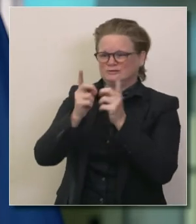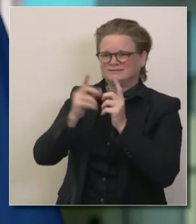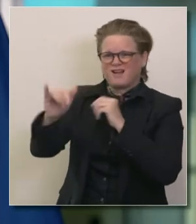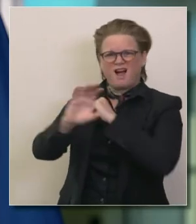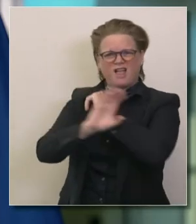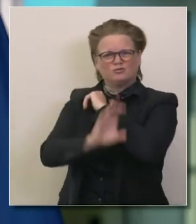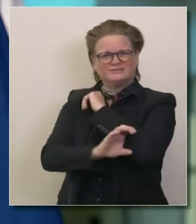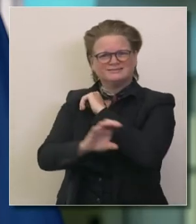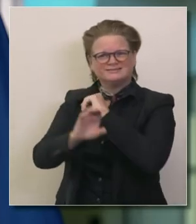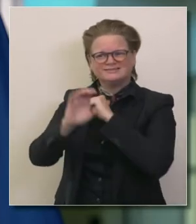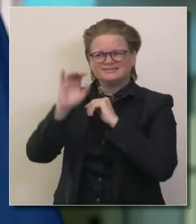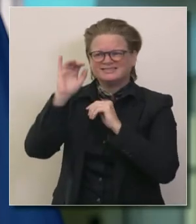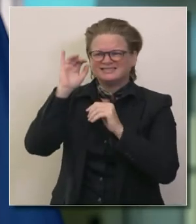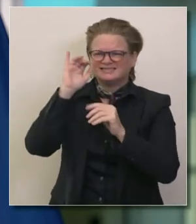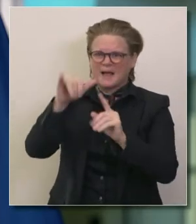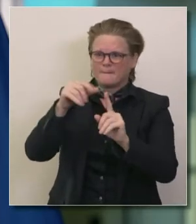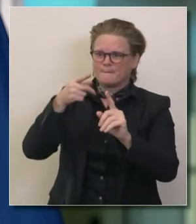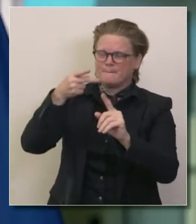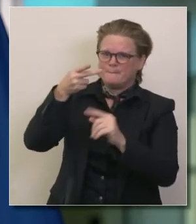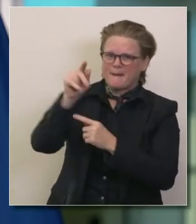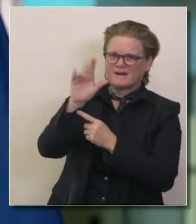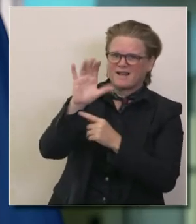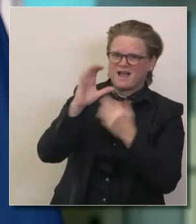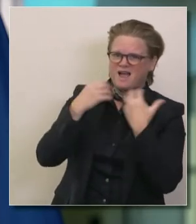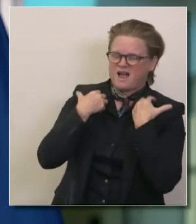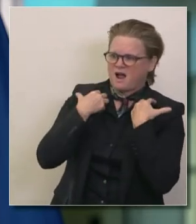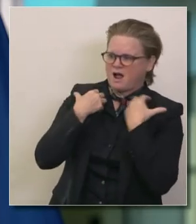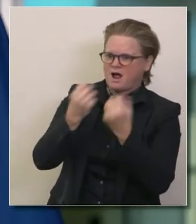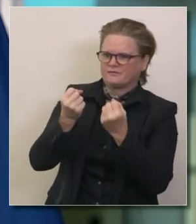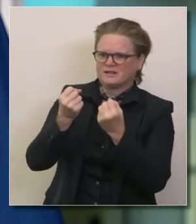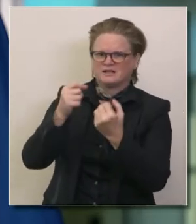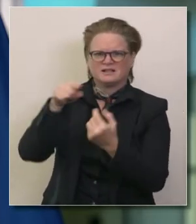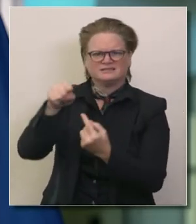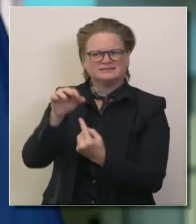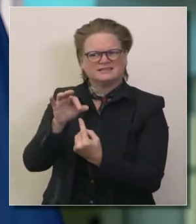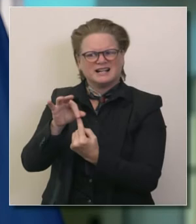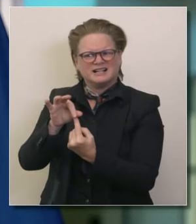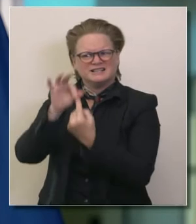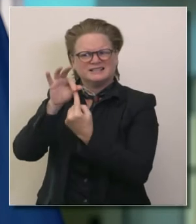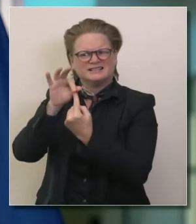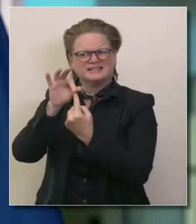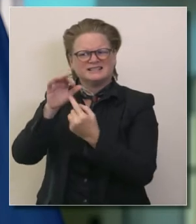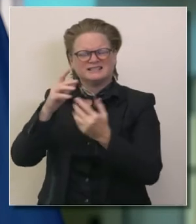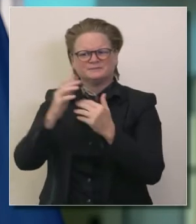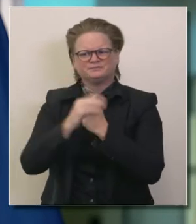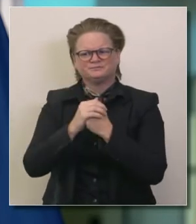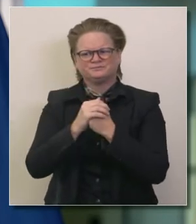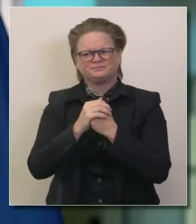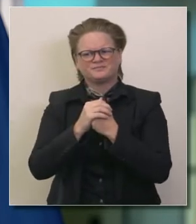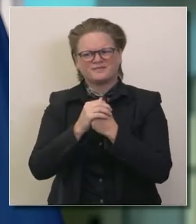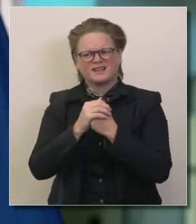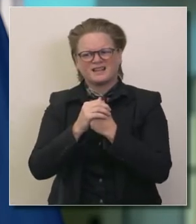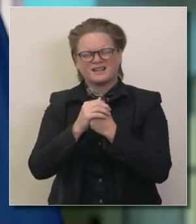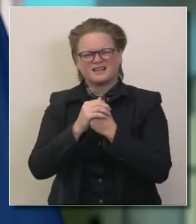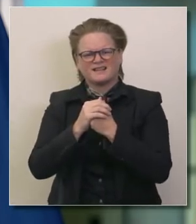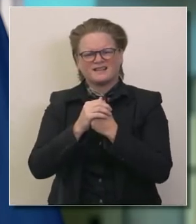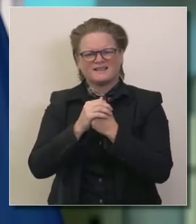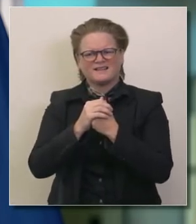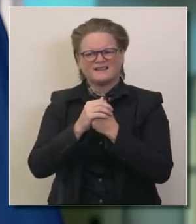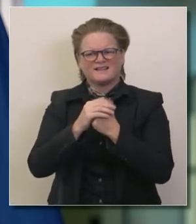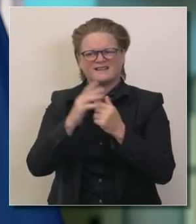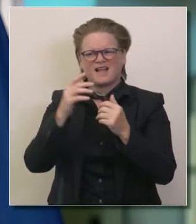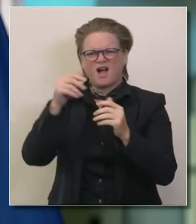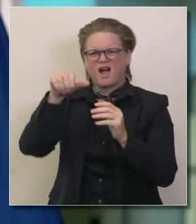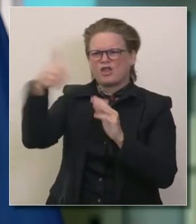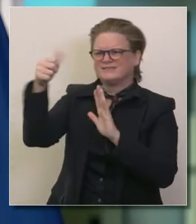como hemos diseñado nuestro sistema de educación pública en el estado que es singular muy distinta a tal vez otras partes del estado y